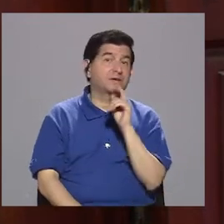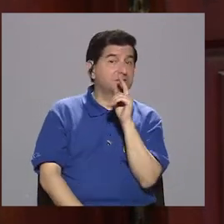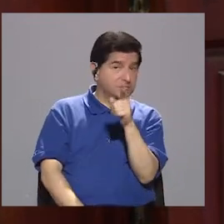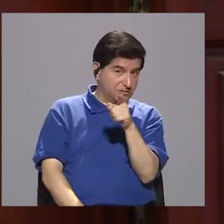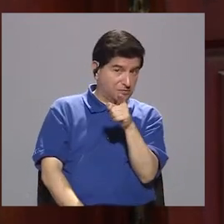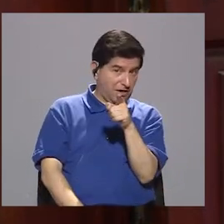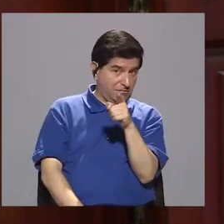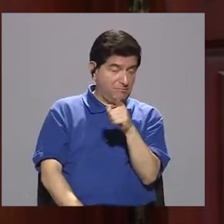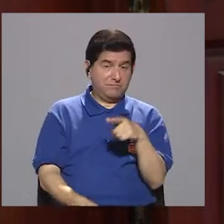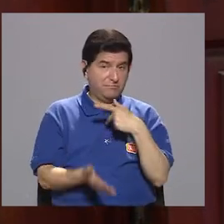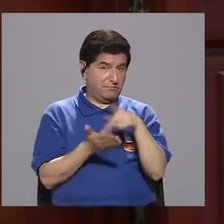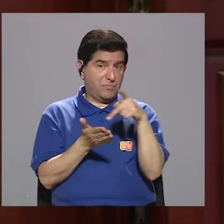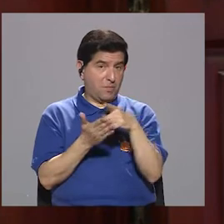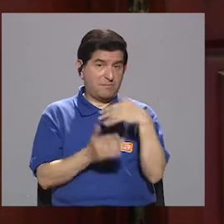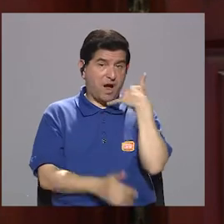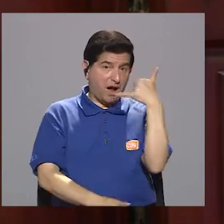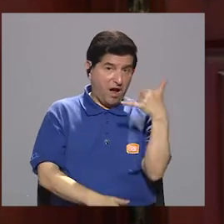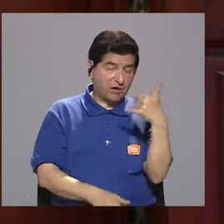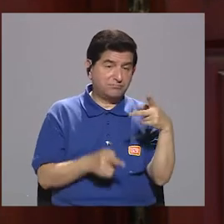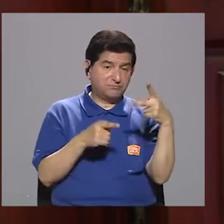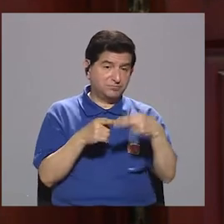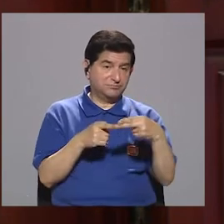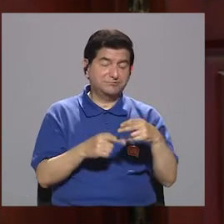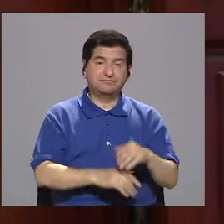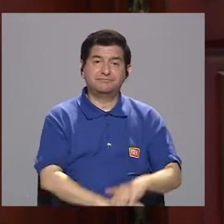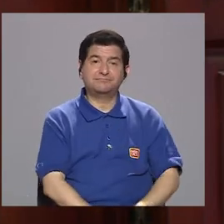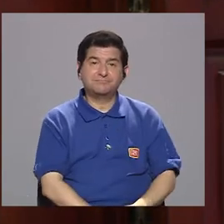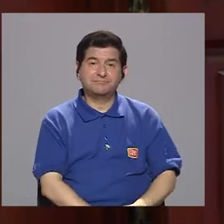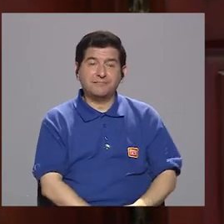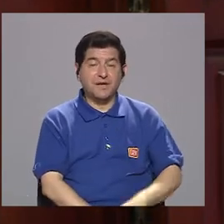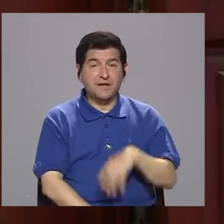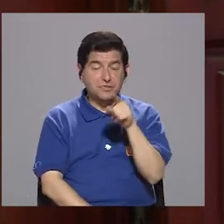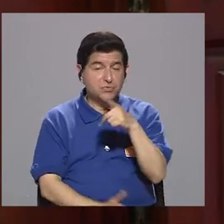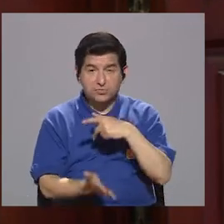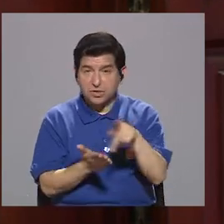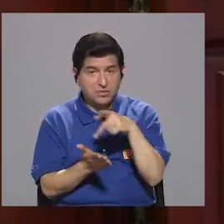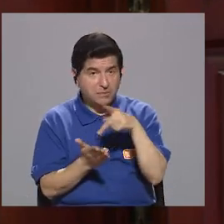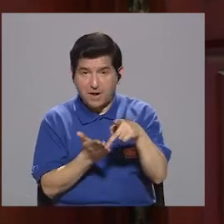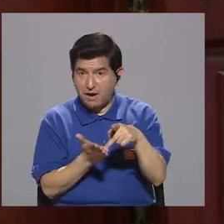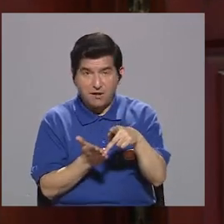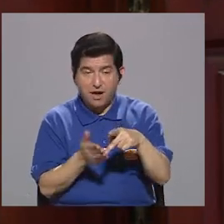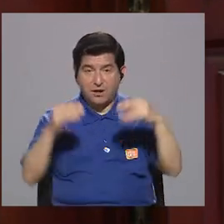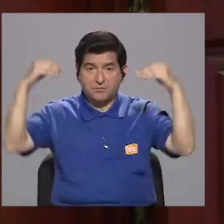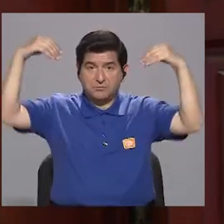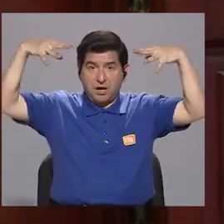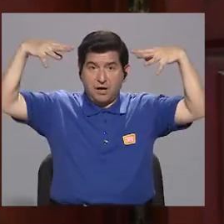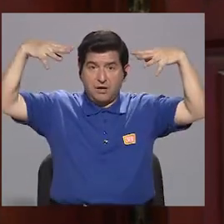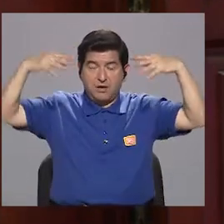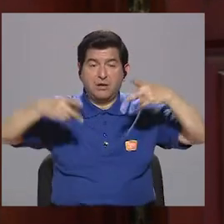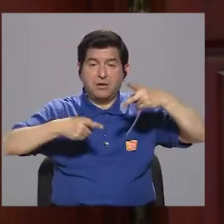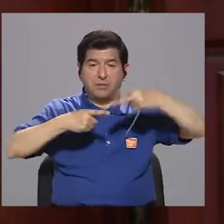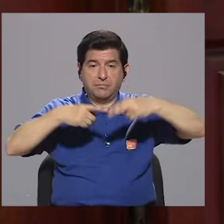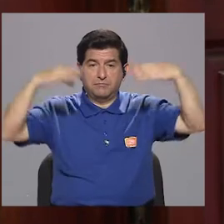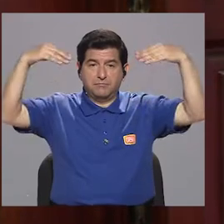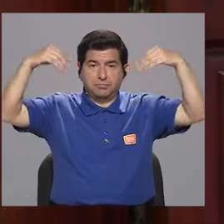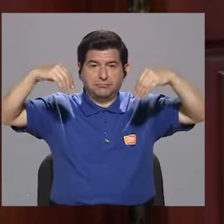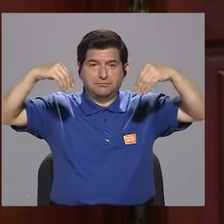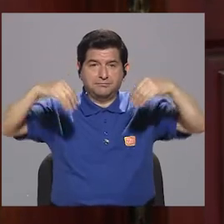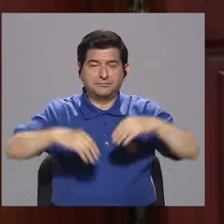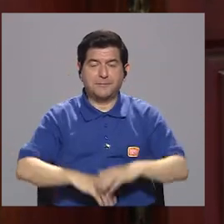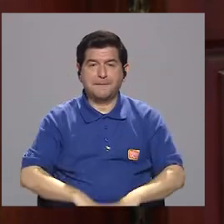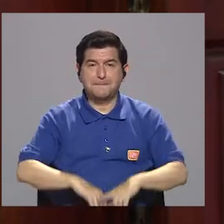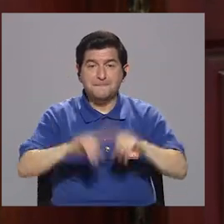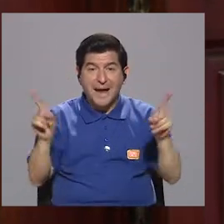no paga el teléfono, le cortan el teléfono. Si usted no paga la luz, le cortan la luz.